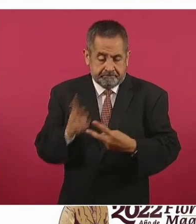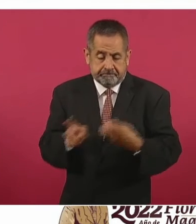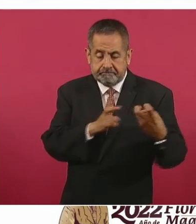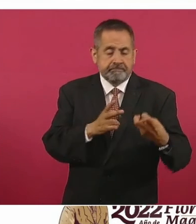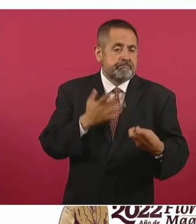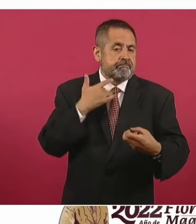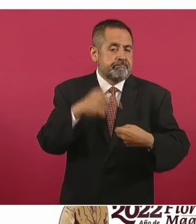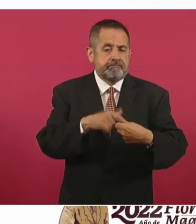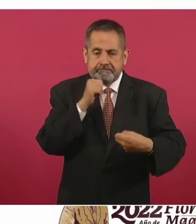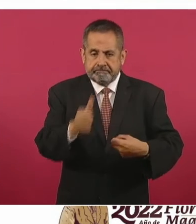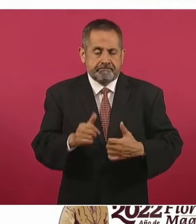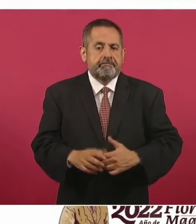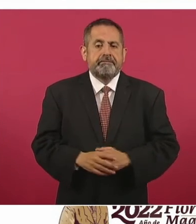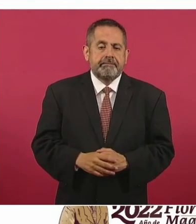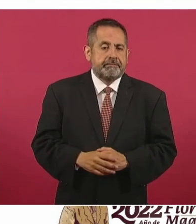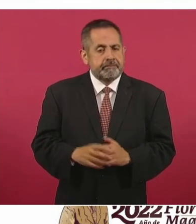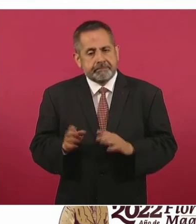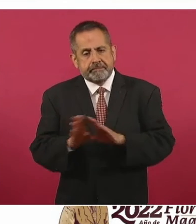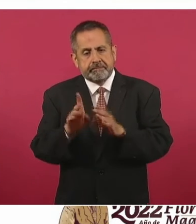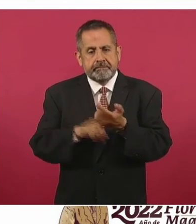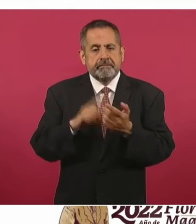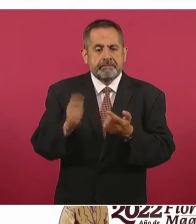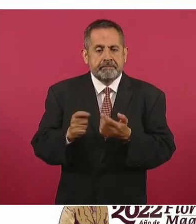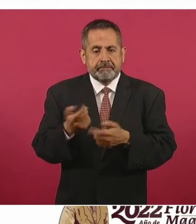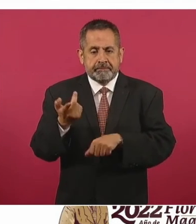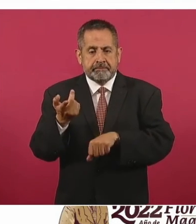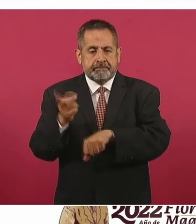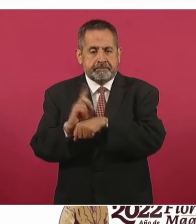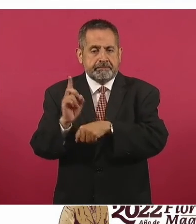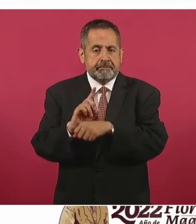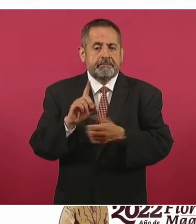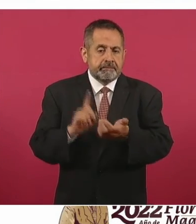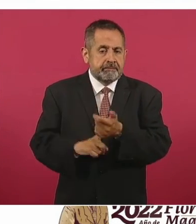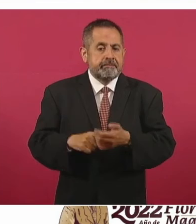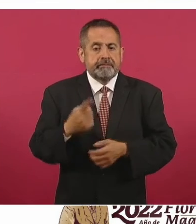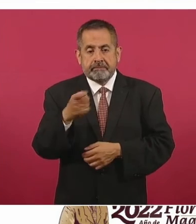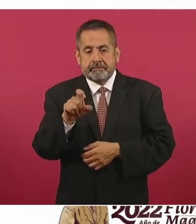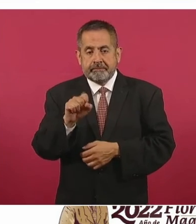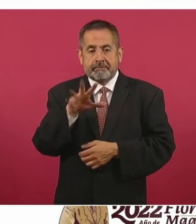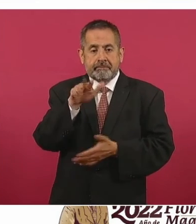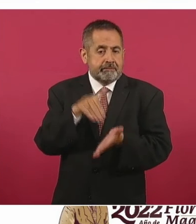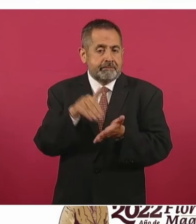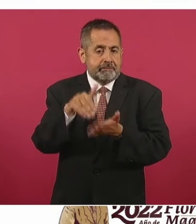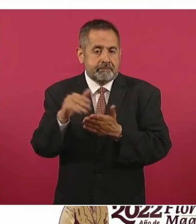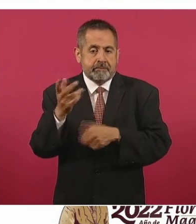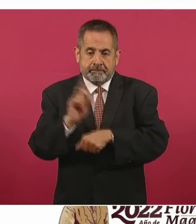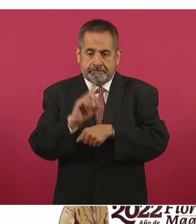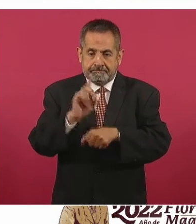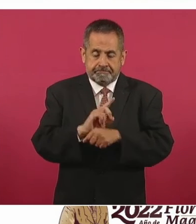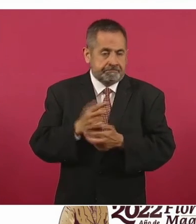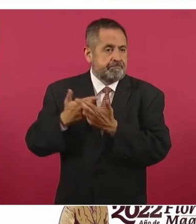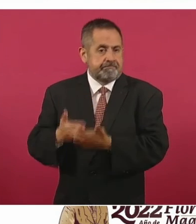Y esto equivale a un ahorro de más de 165 millones de pesos diarios.